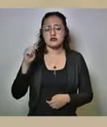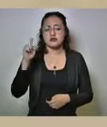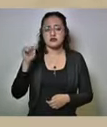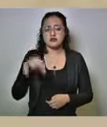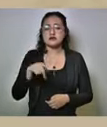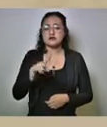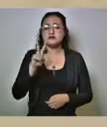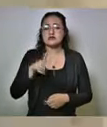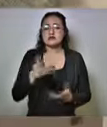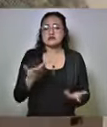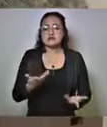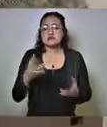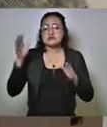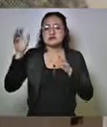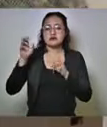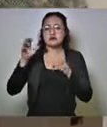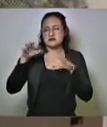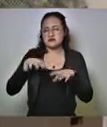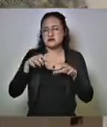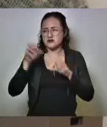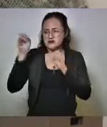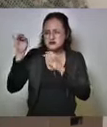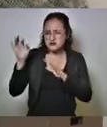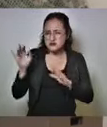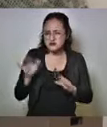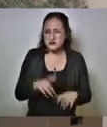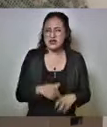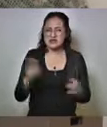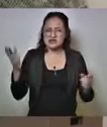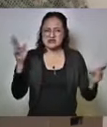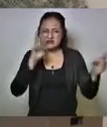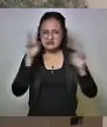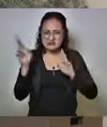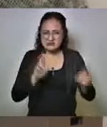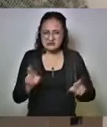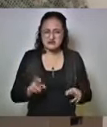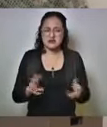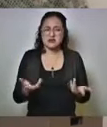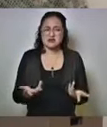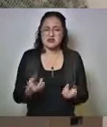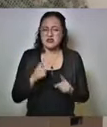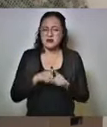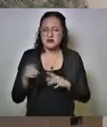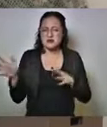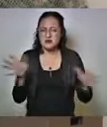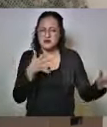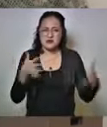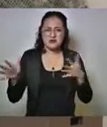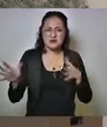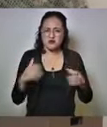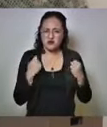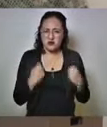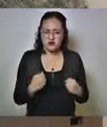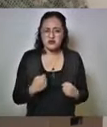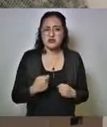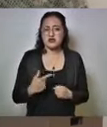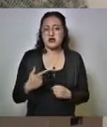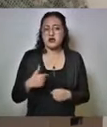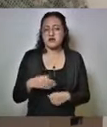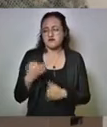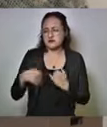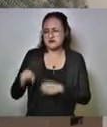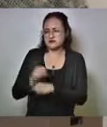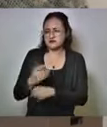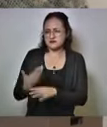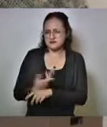afectados por estas lluvias torrenciales tormenta eléctrica y fuertes vientos que se presentaron el fin de